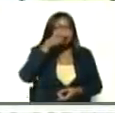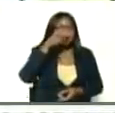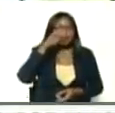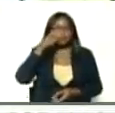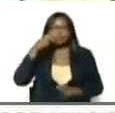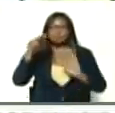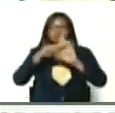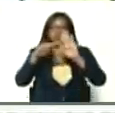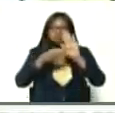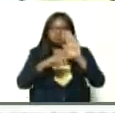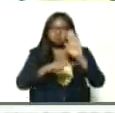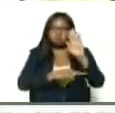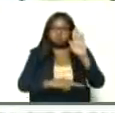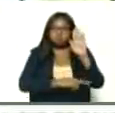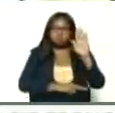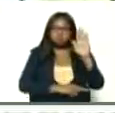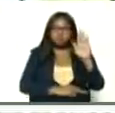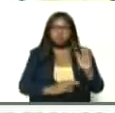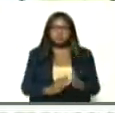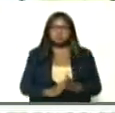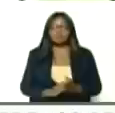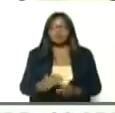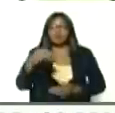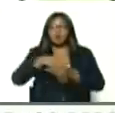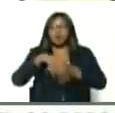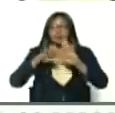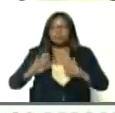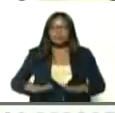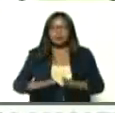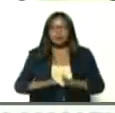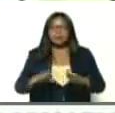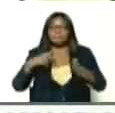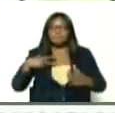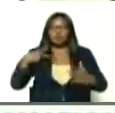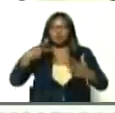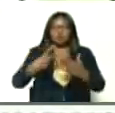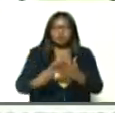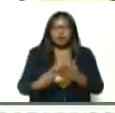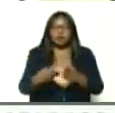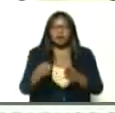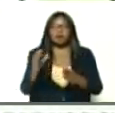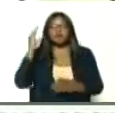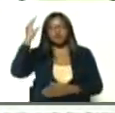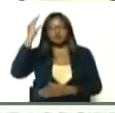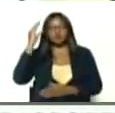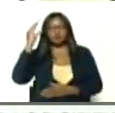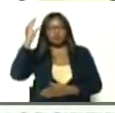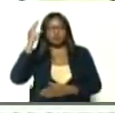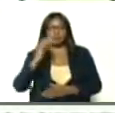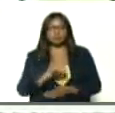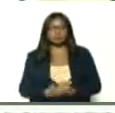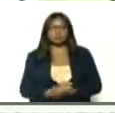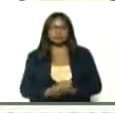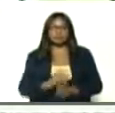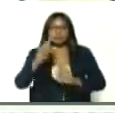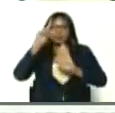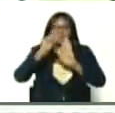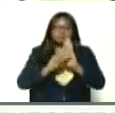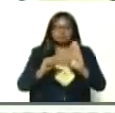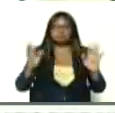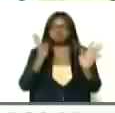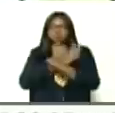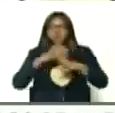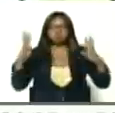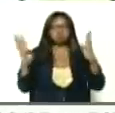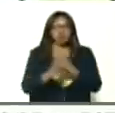del cumplimiento, de la cuarentena, radical, voluntaria, y consciente, minimizar, la movilidad,